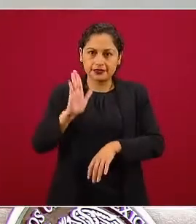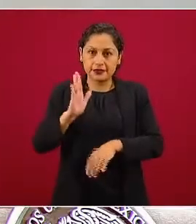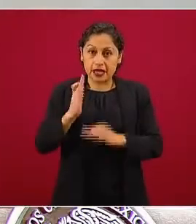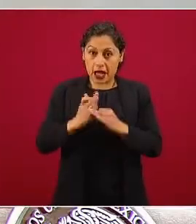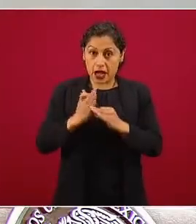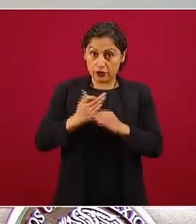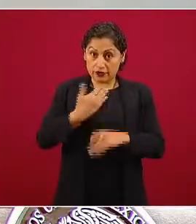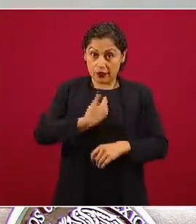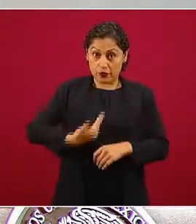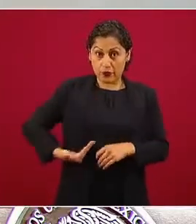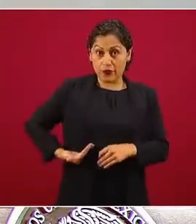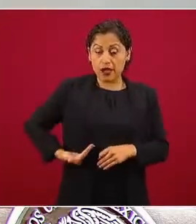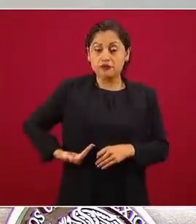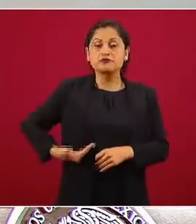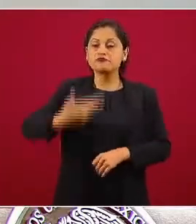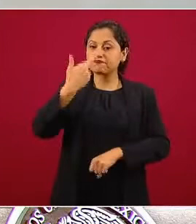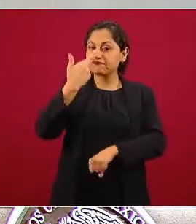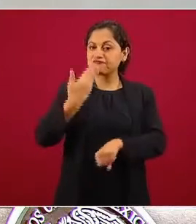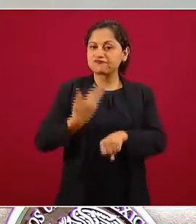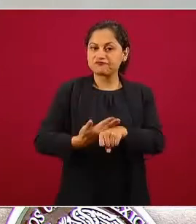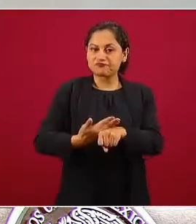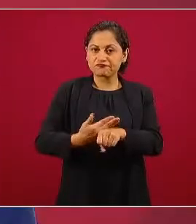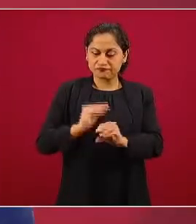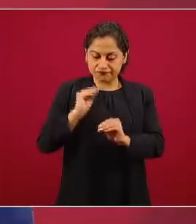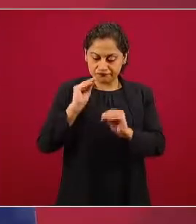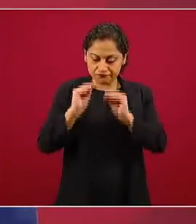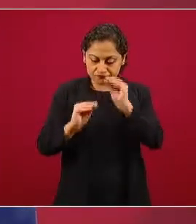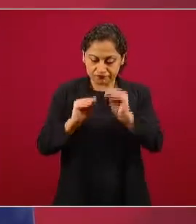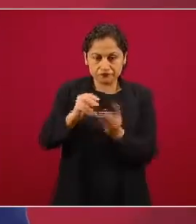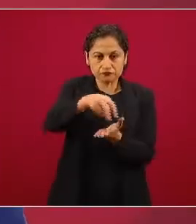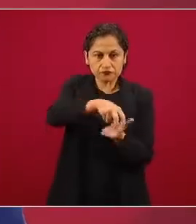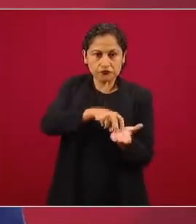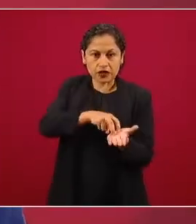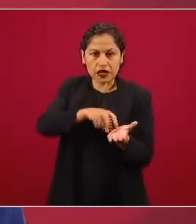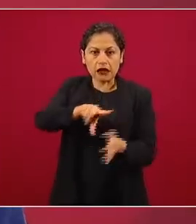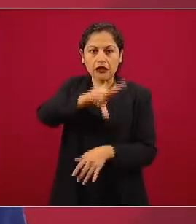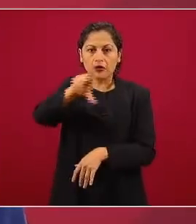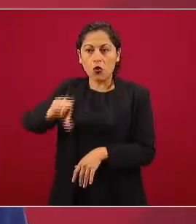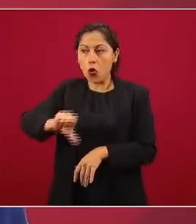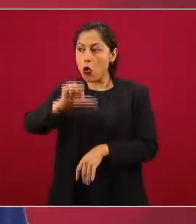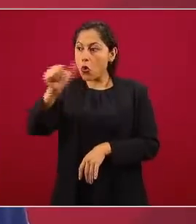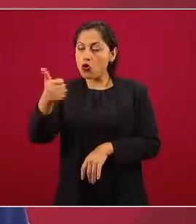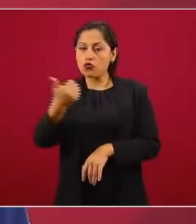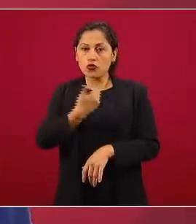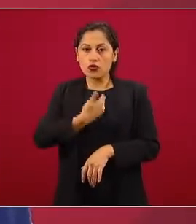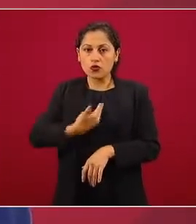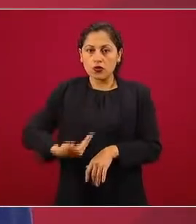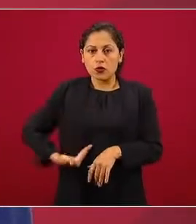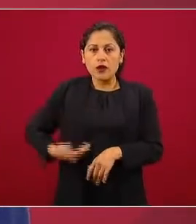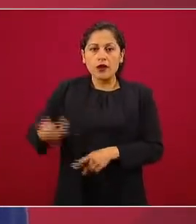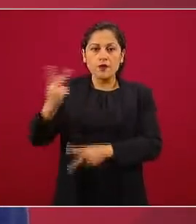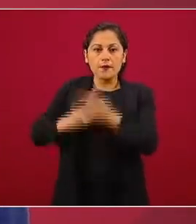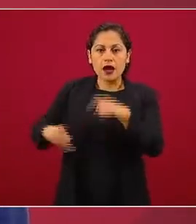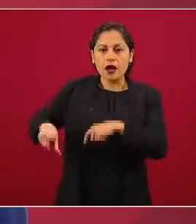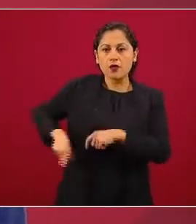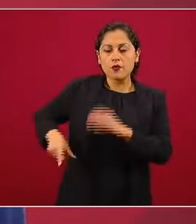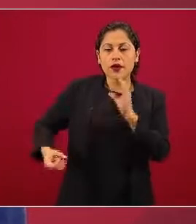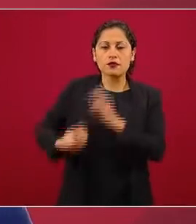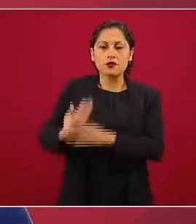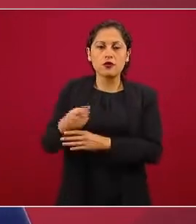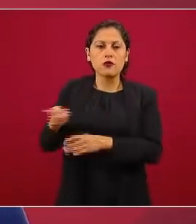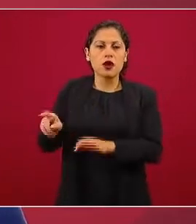Pero este es un gobierno responsable, porque la transformación de eso se trata, no de posponer los problemas,